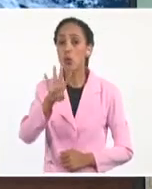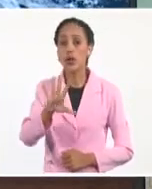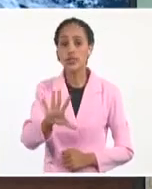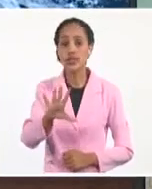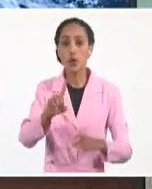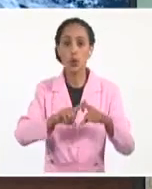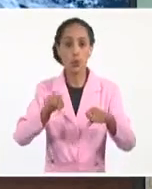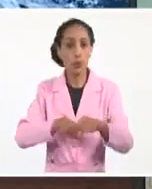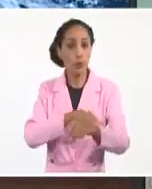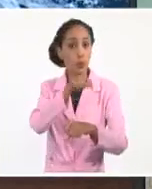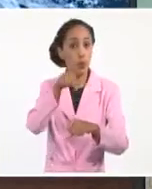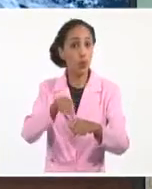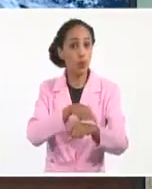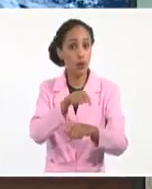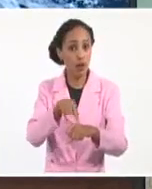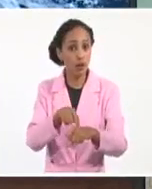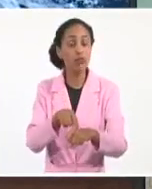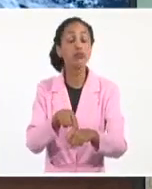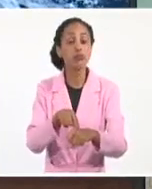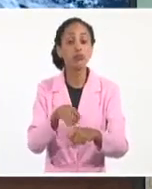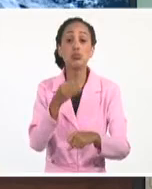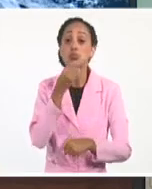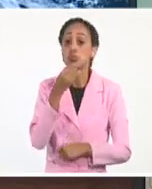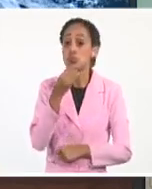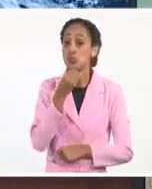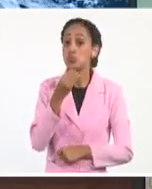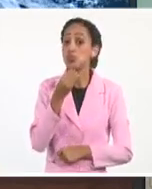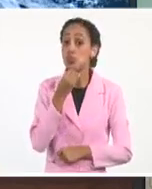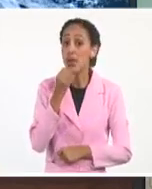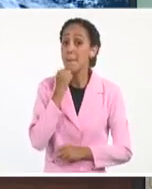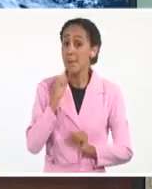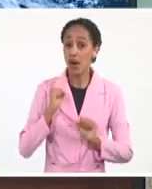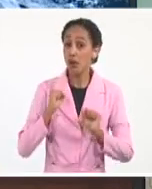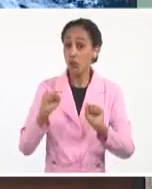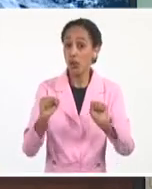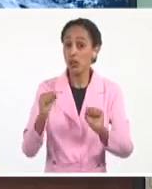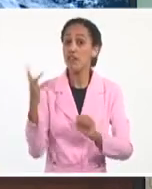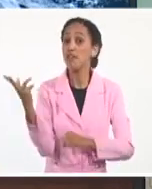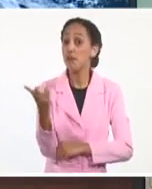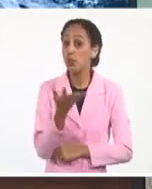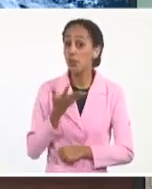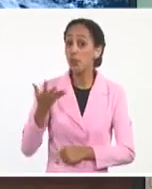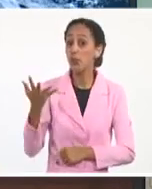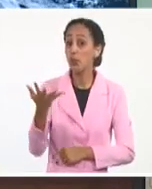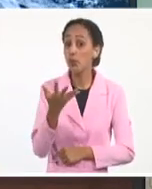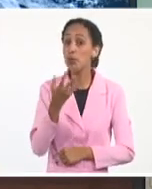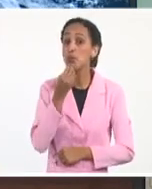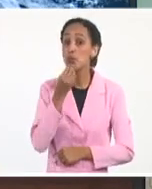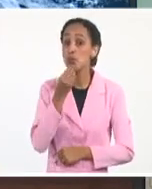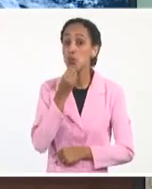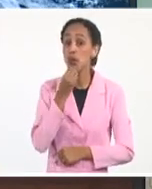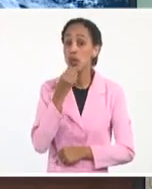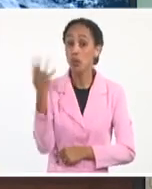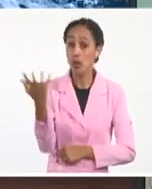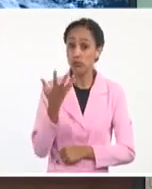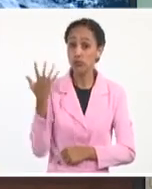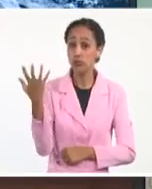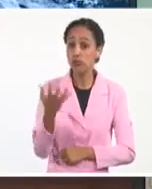sostenido, pero que puede haber rachas superiores y que pueden alcanzar fuerzas de tormenta tropical, que serían